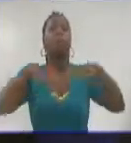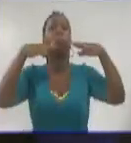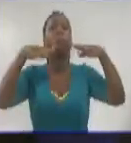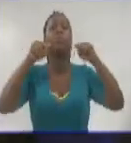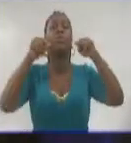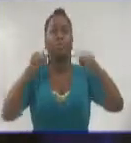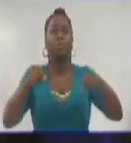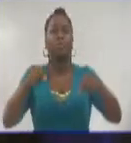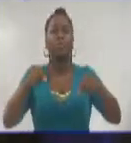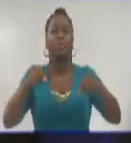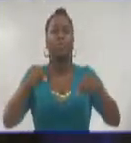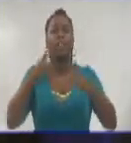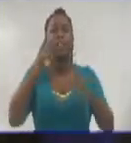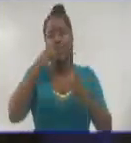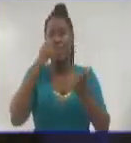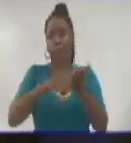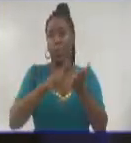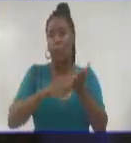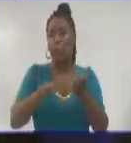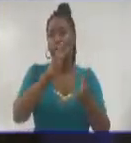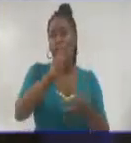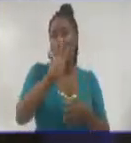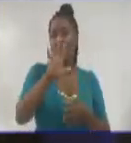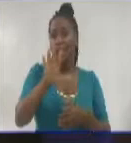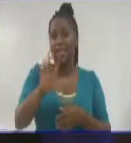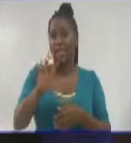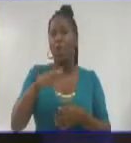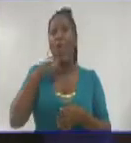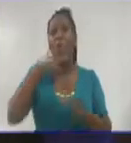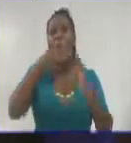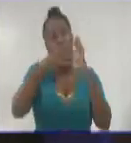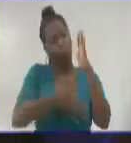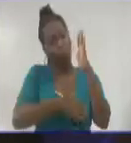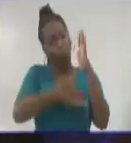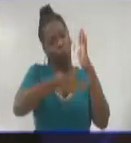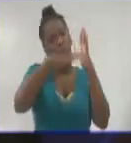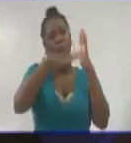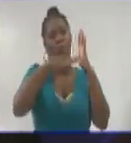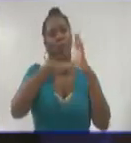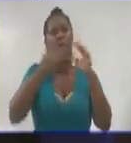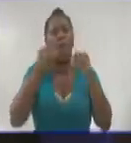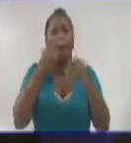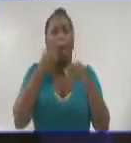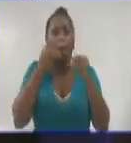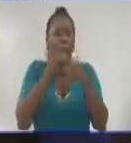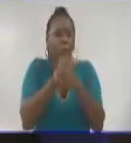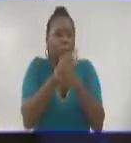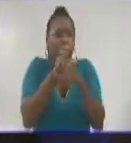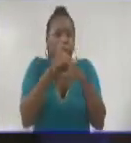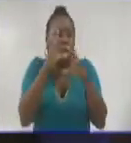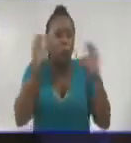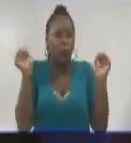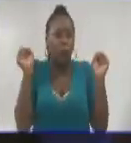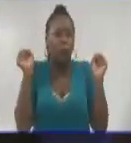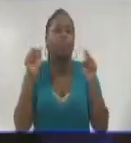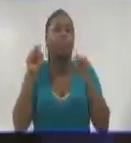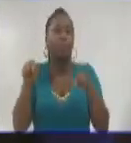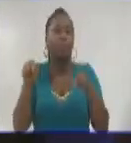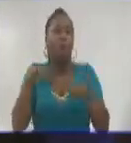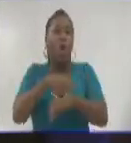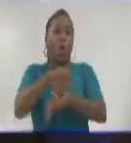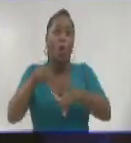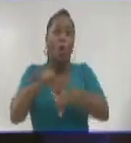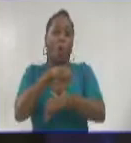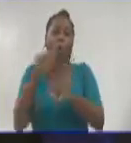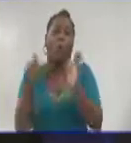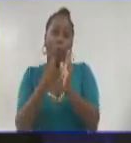localidad de Niceto Pérez con 35 milímetros. También estuvo lloviendo durante la madrugada, las primeras horas de la mañana, incluso durante las primeras horas de la